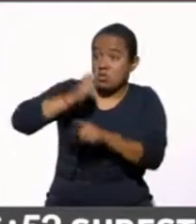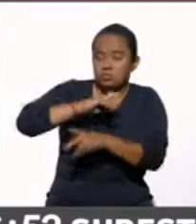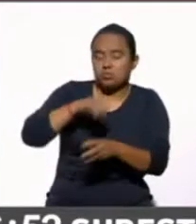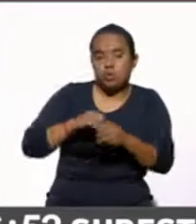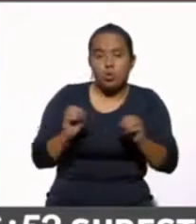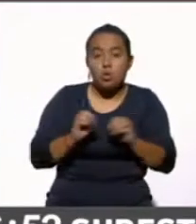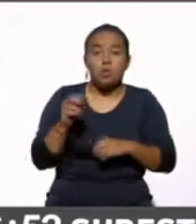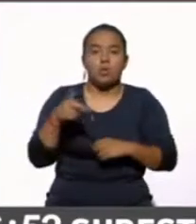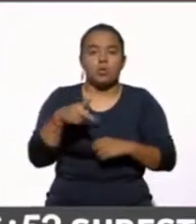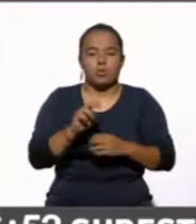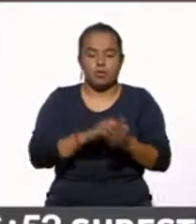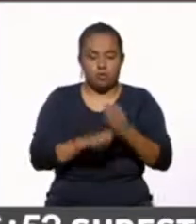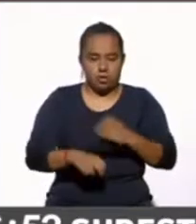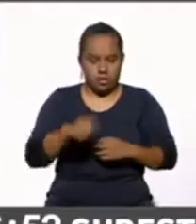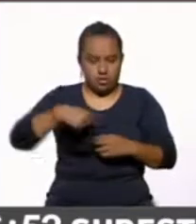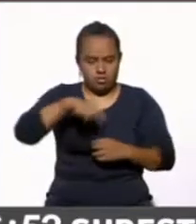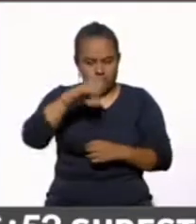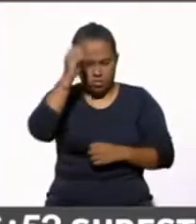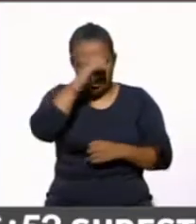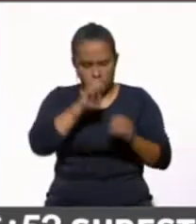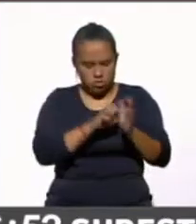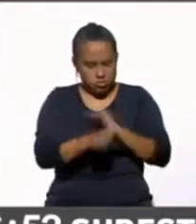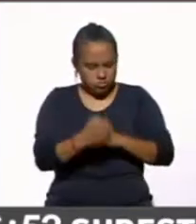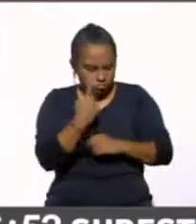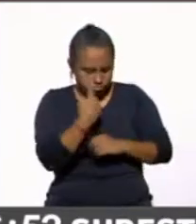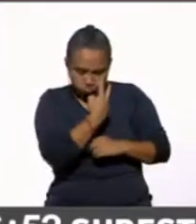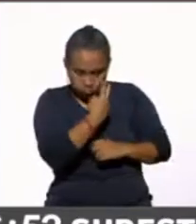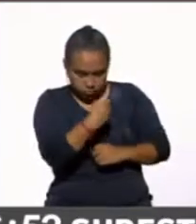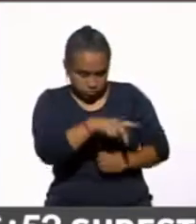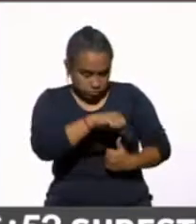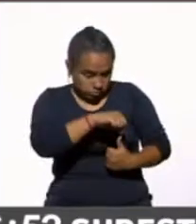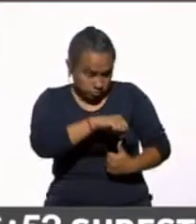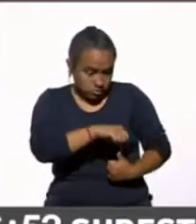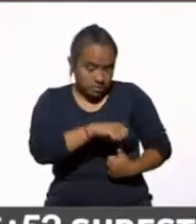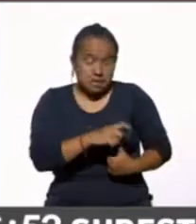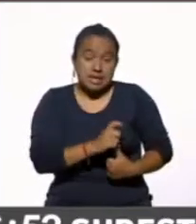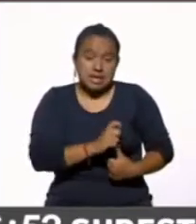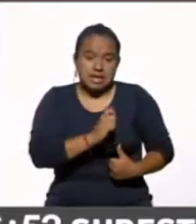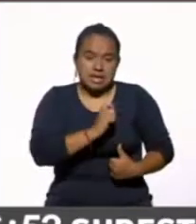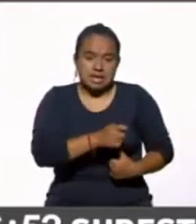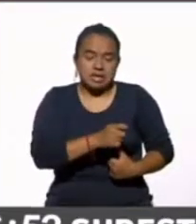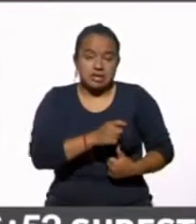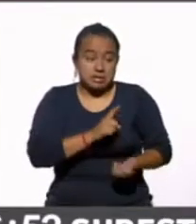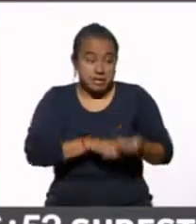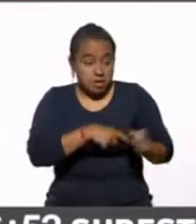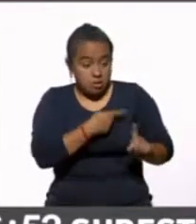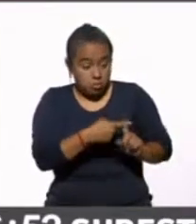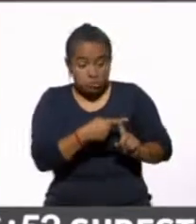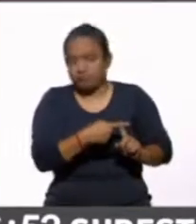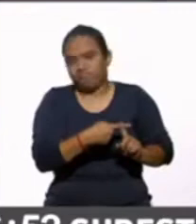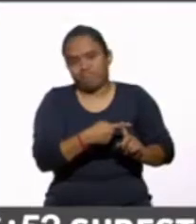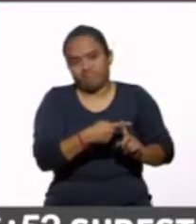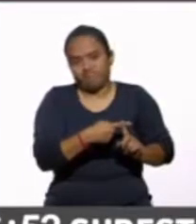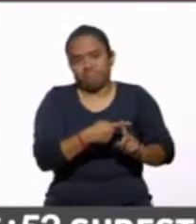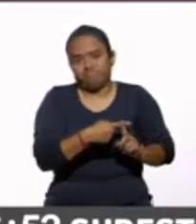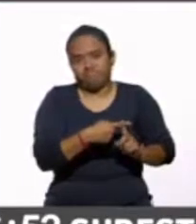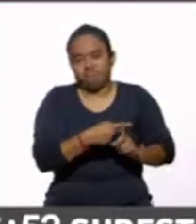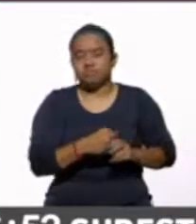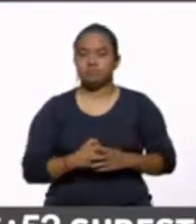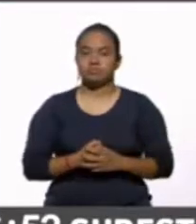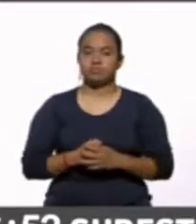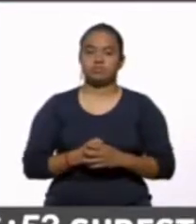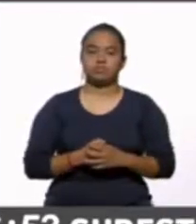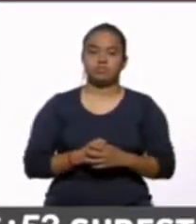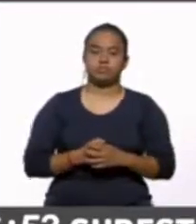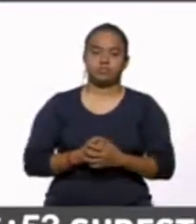nuestra opinión de los centroamericanos es, digamos, relativamente desfavorable o en estas categorías sería